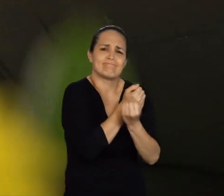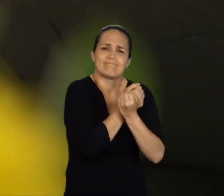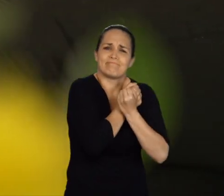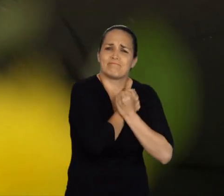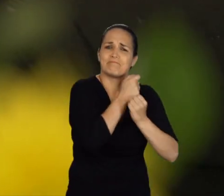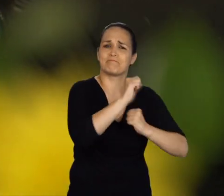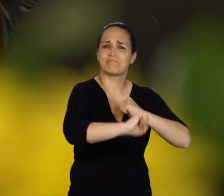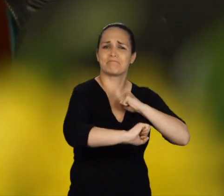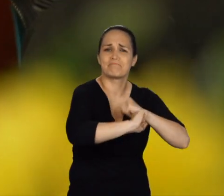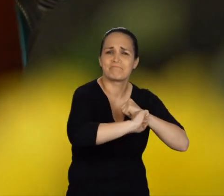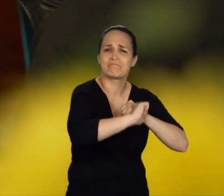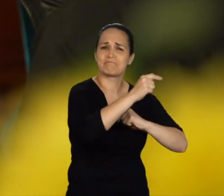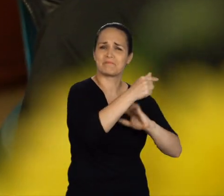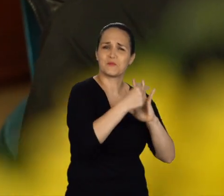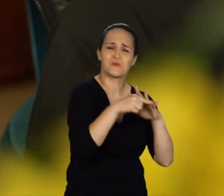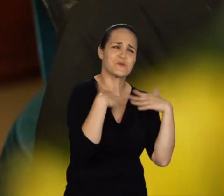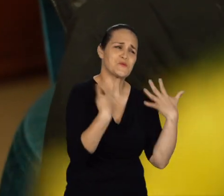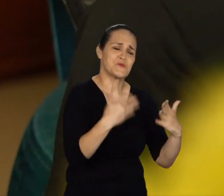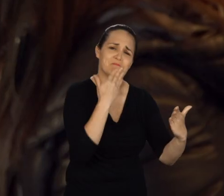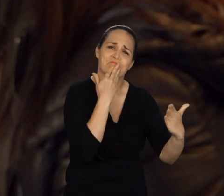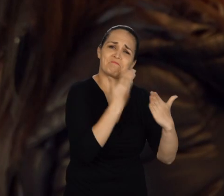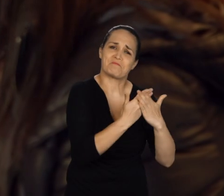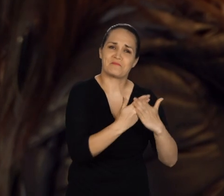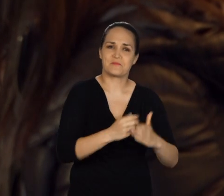fortín, esa fortaleza espiritual.